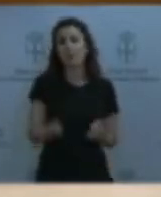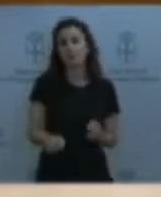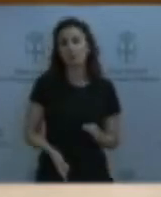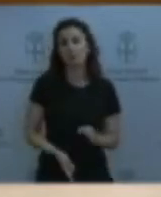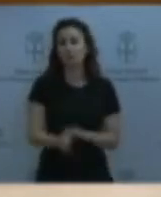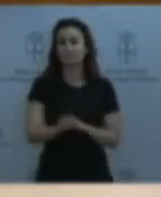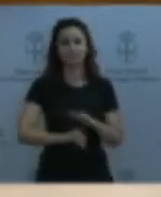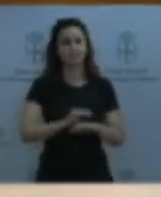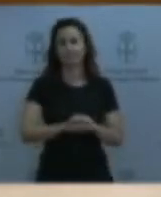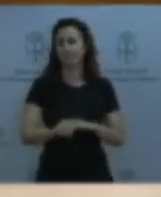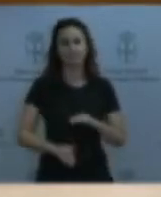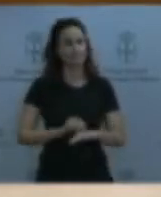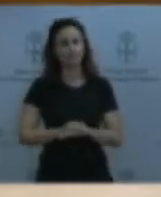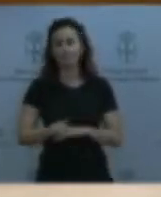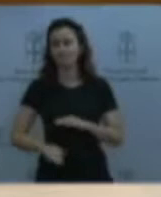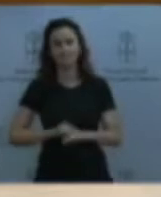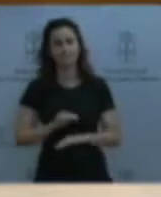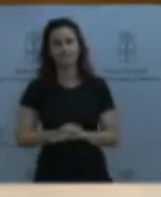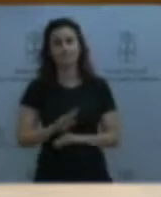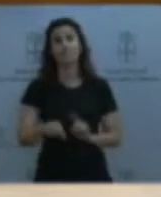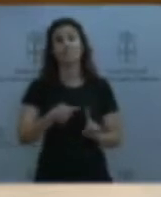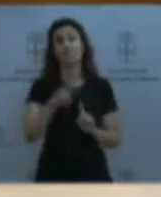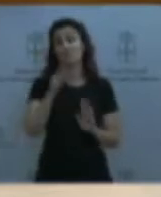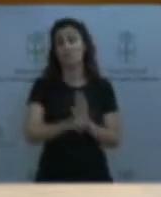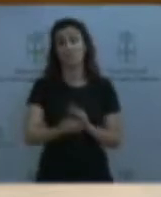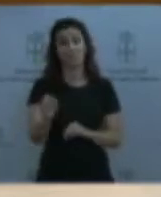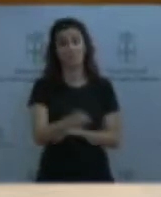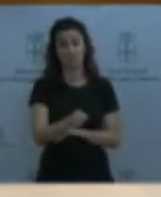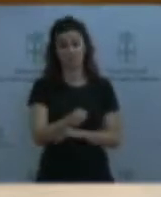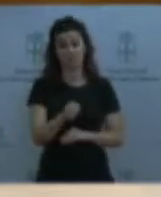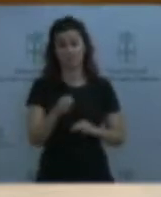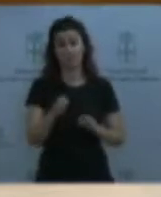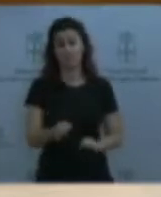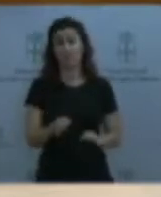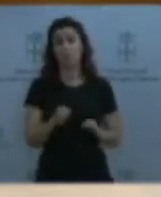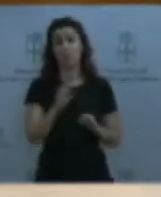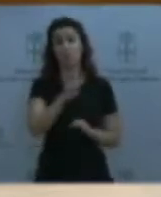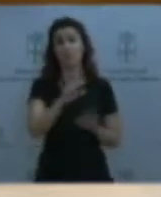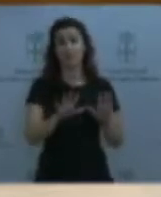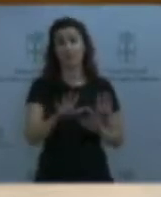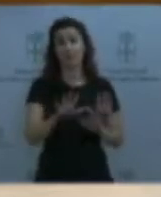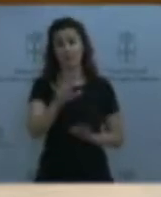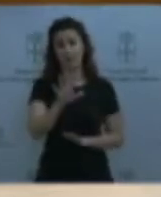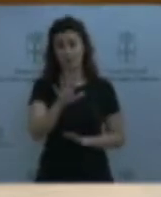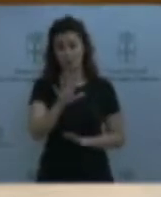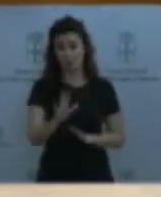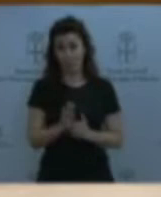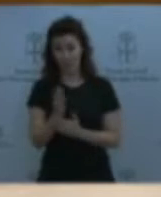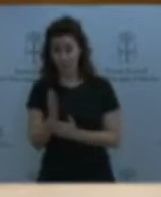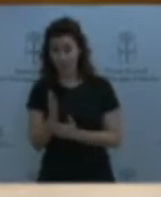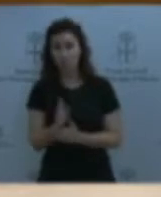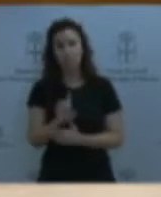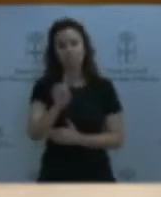normas de menores. Superar la estancia de los 45 días de primera acogida establecidos en la ley de menor y, en